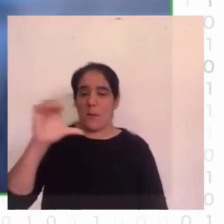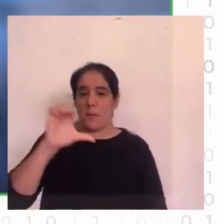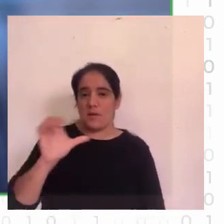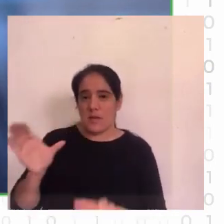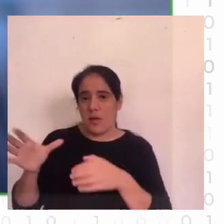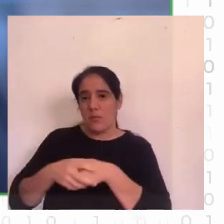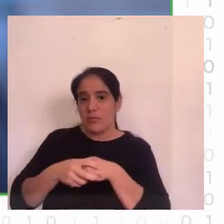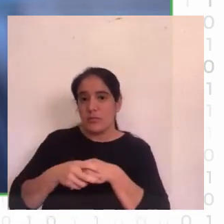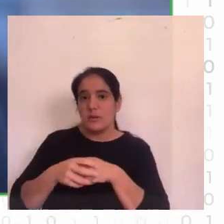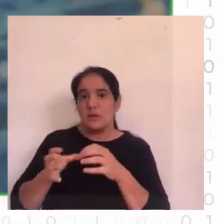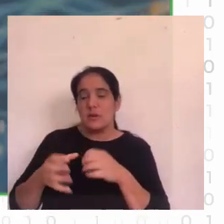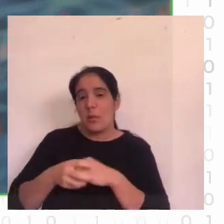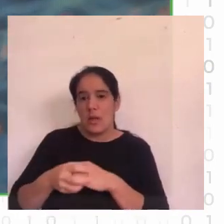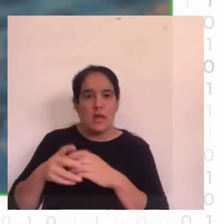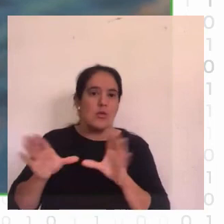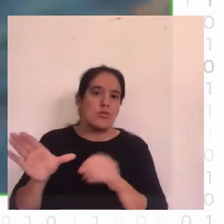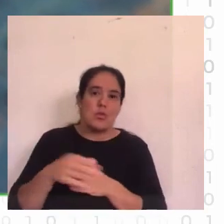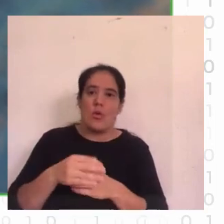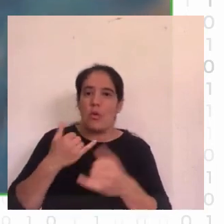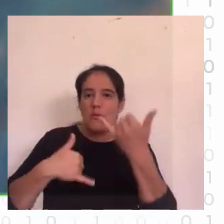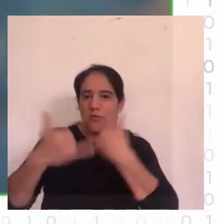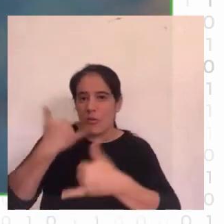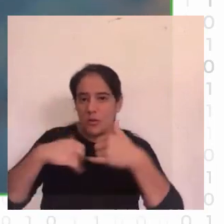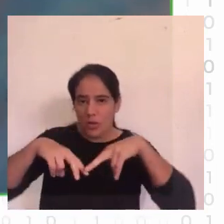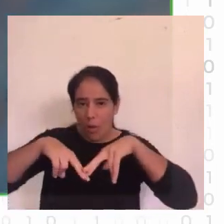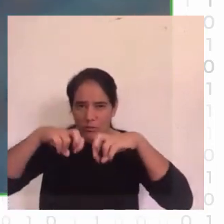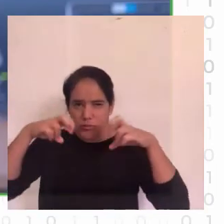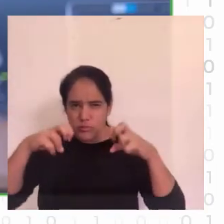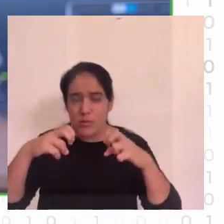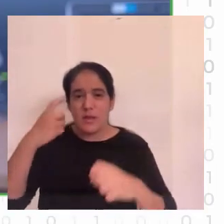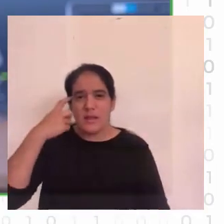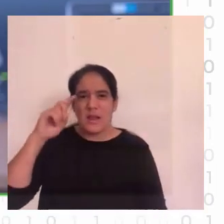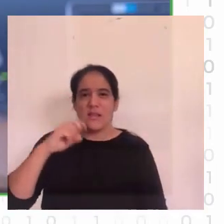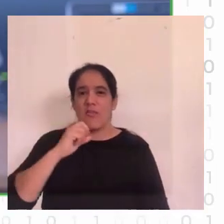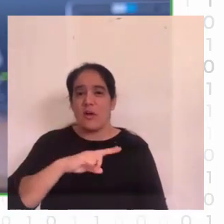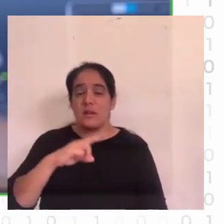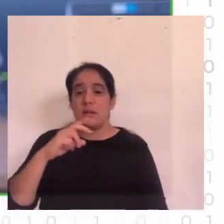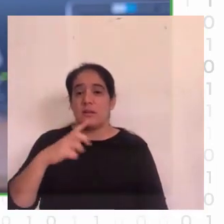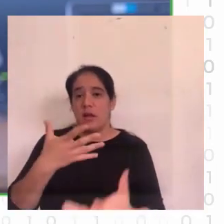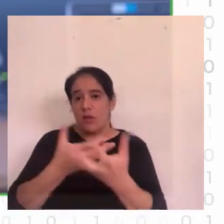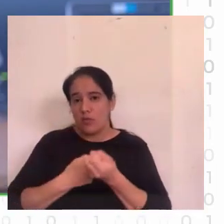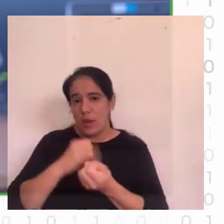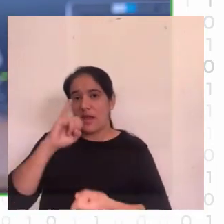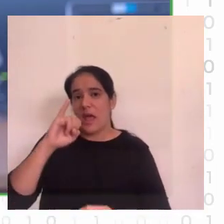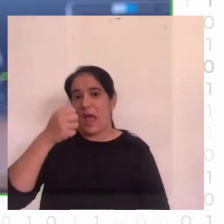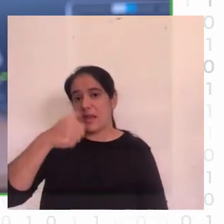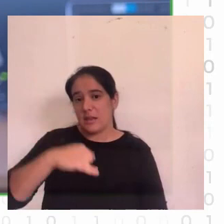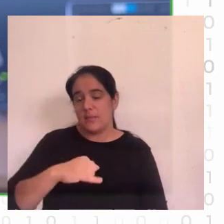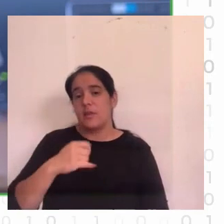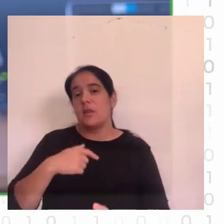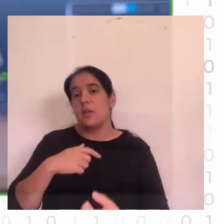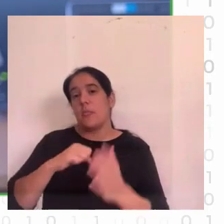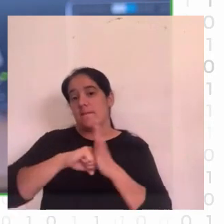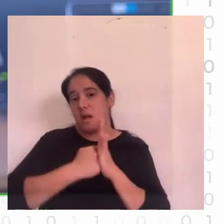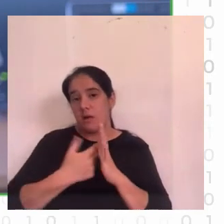al análisis de datos utilizando inteligencia artificial Tuve un apoyo por parte del MIT y parte de la ANI que nos permitió comenzar a trabajar Y bueno,